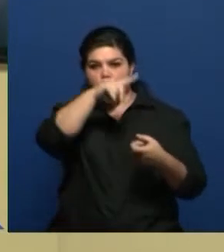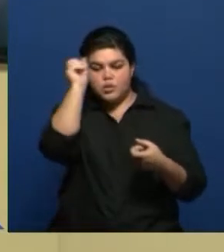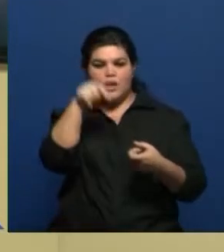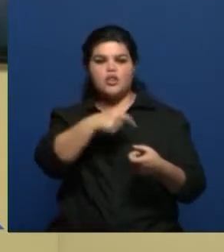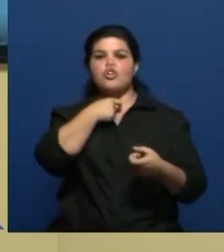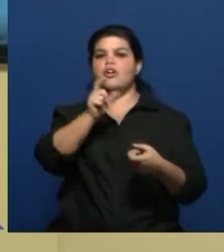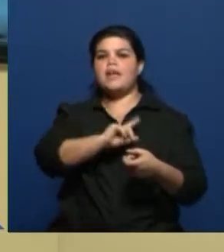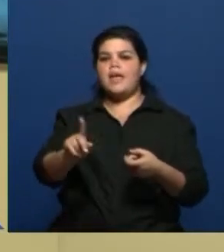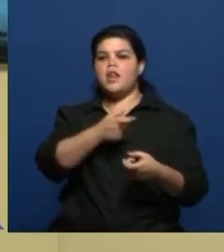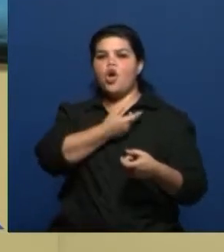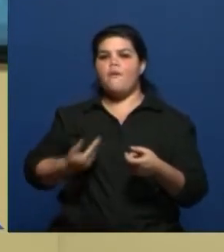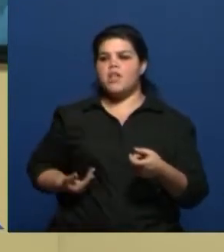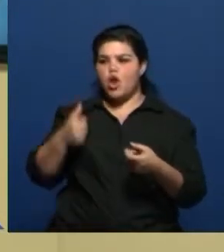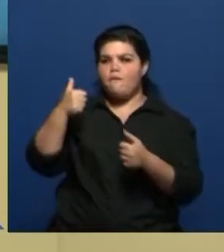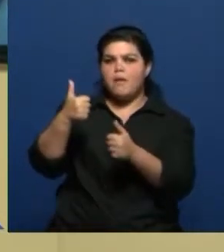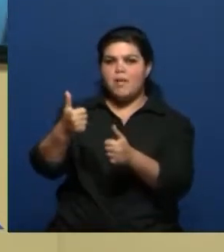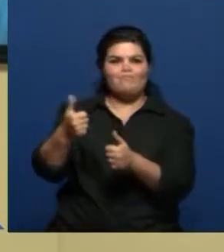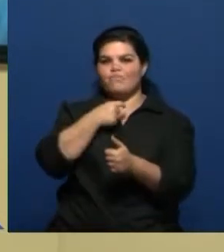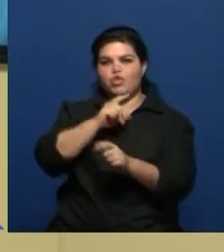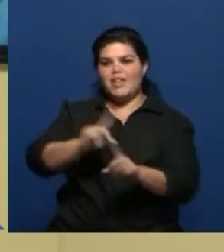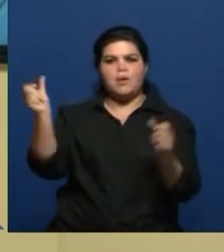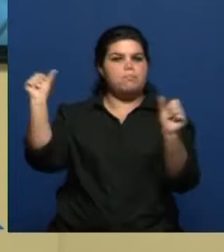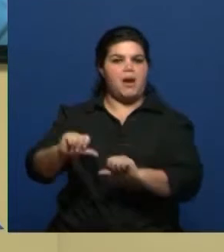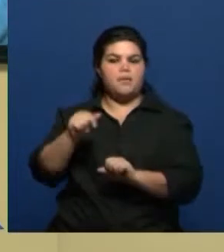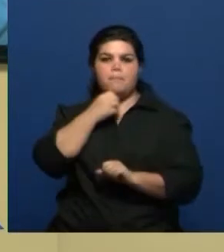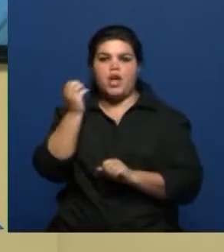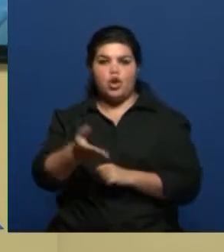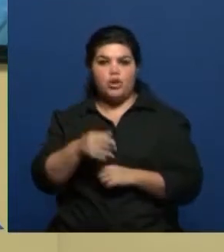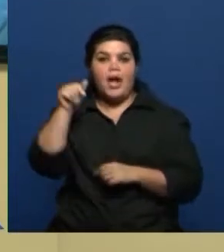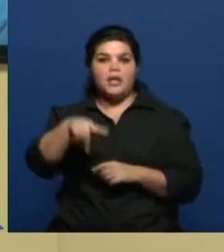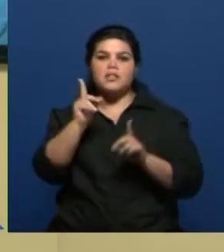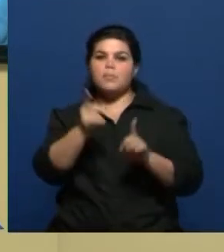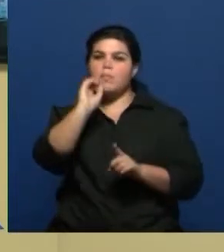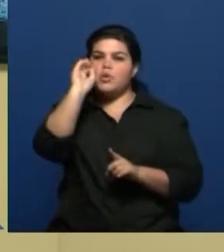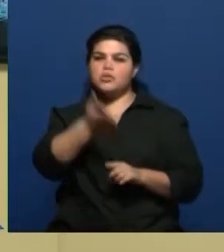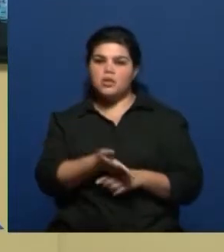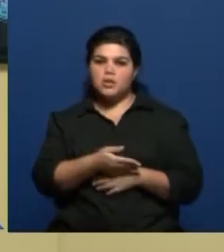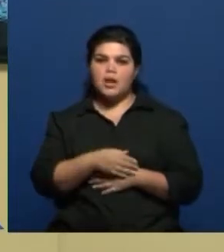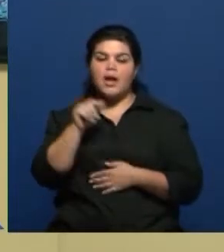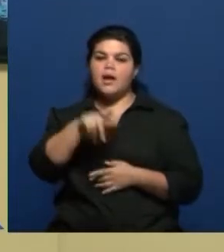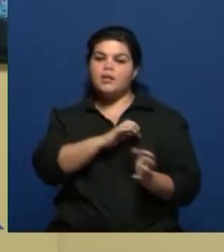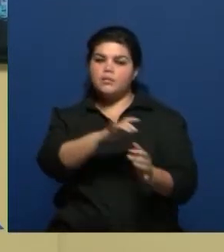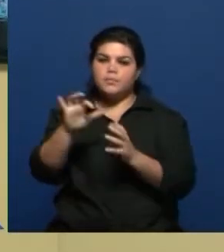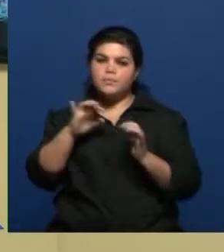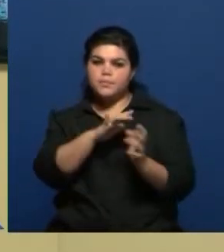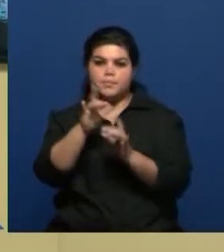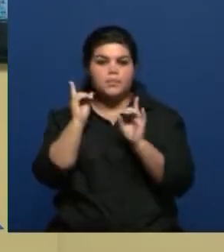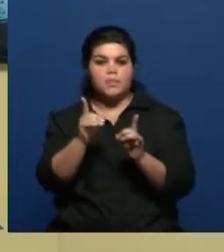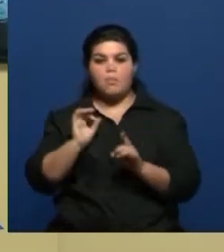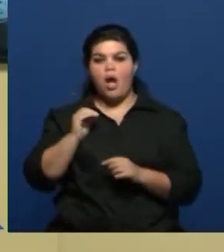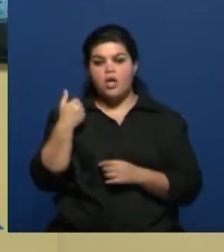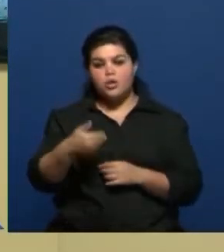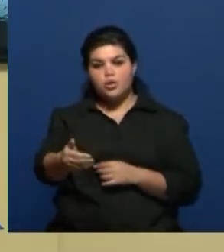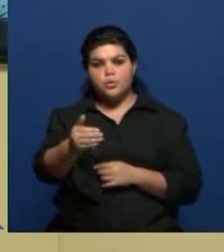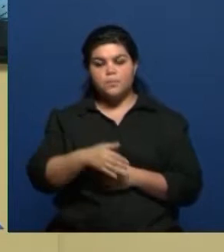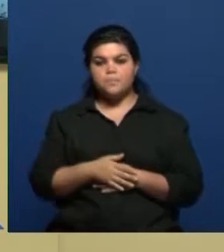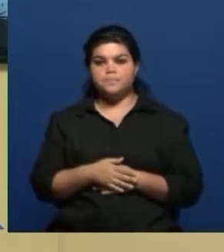que le vaya bien al gobierno y también en torno a los porcentajes, que es un poco la disputa que han tenido este año sobre todo,